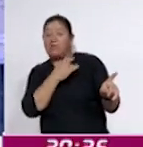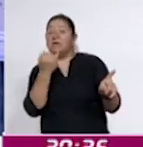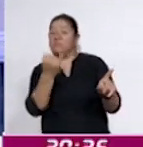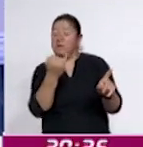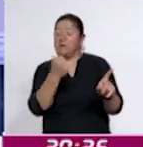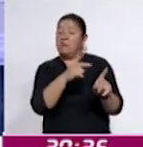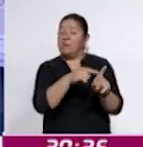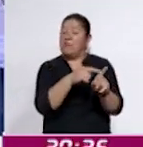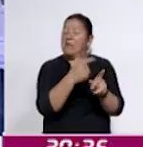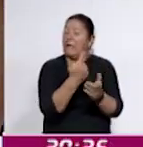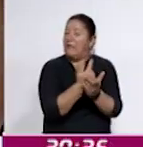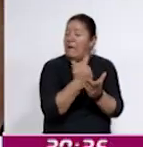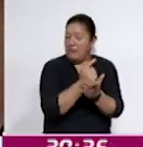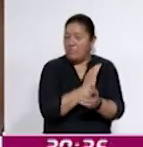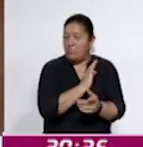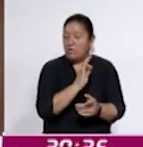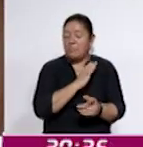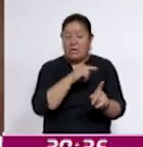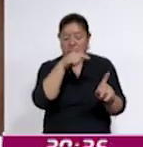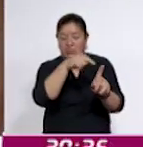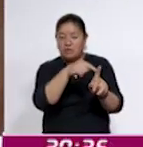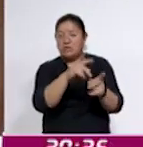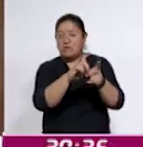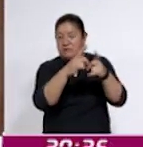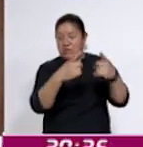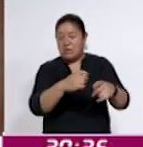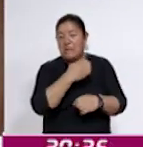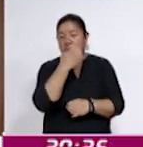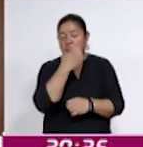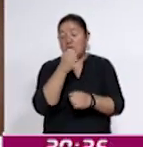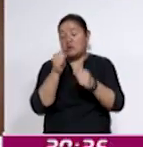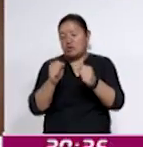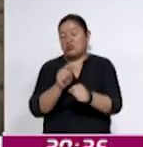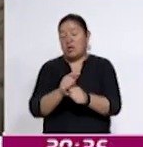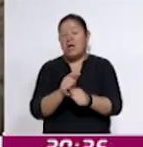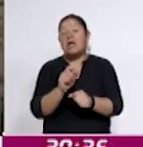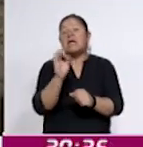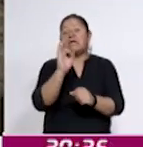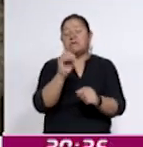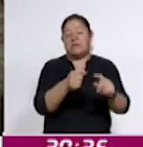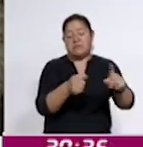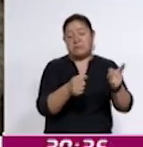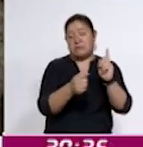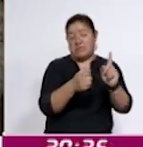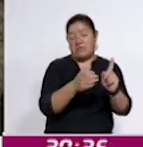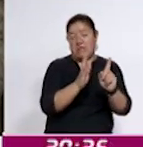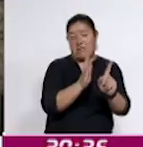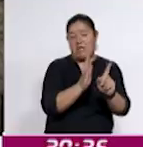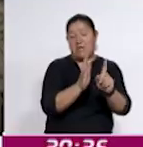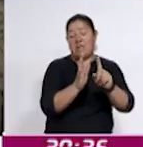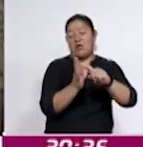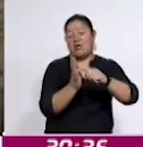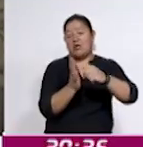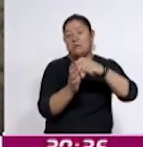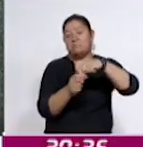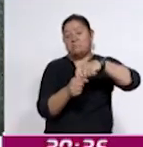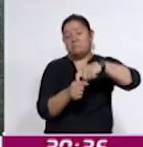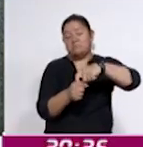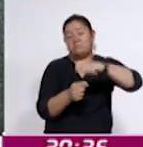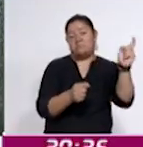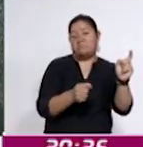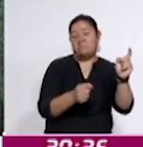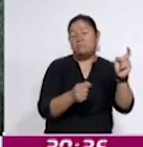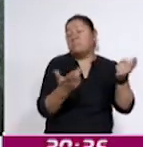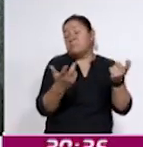puede tener graves consecuencias en su desarrollo académico y social. Ante esta situación es fundamental que padres y